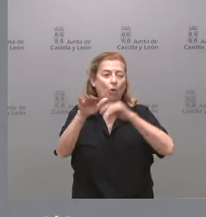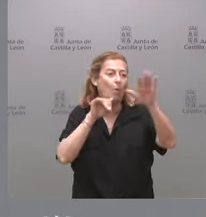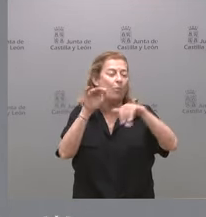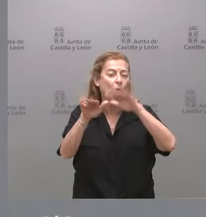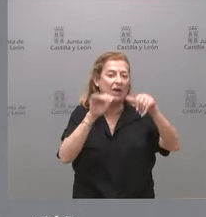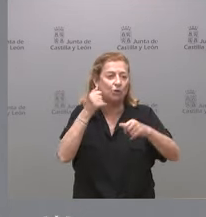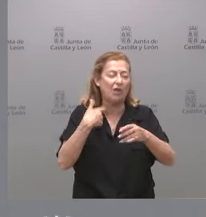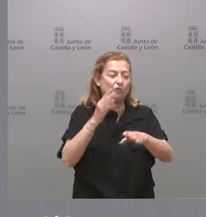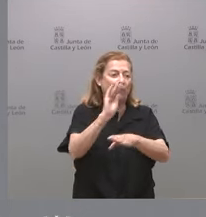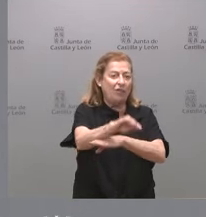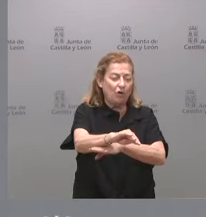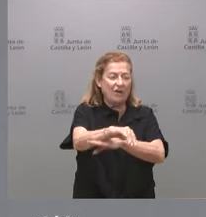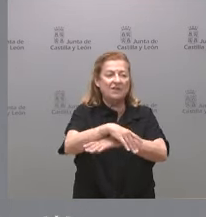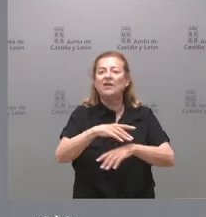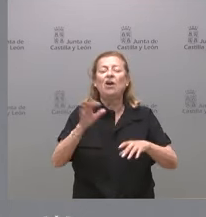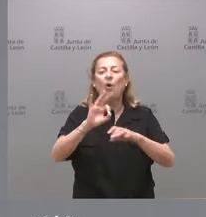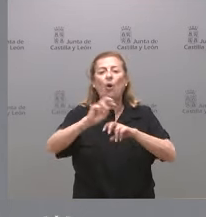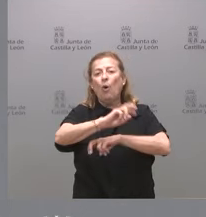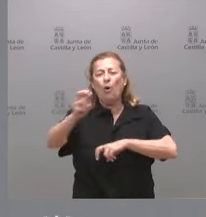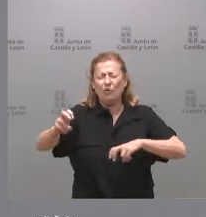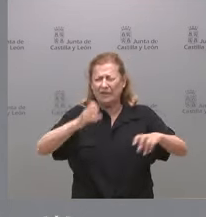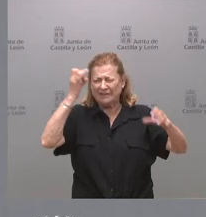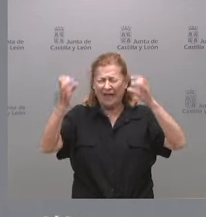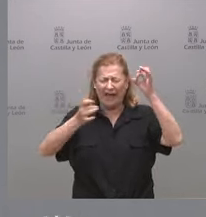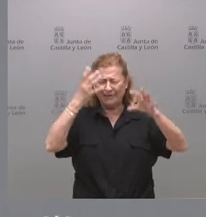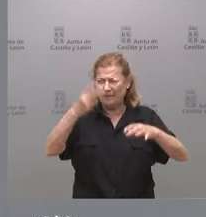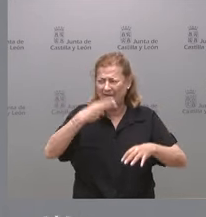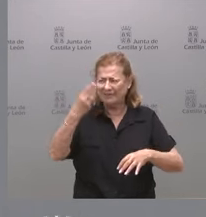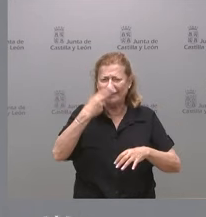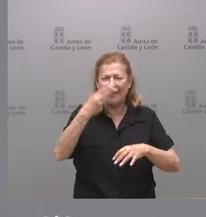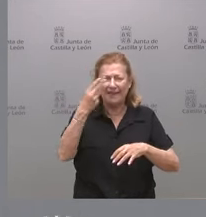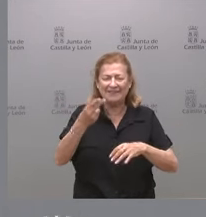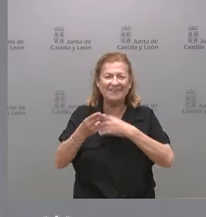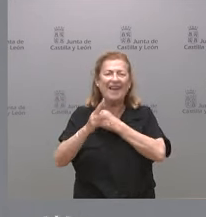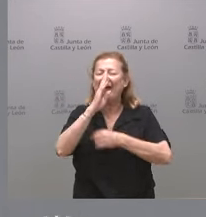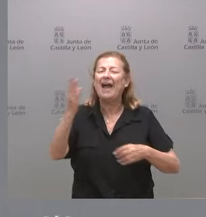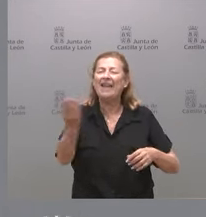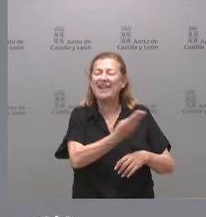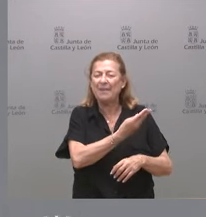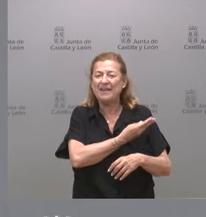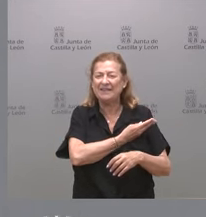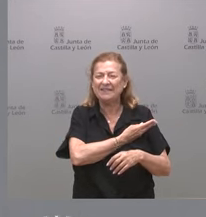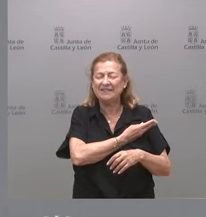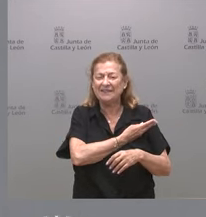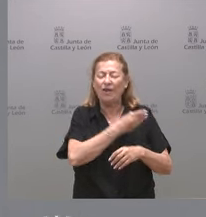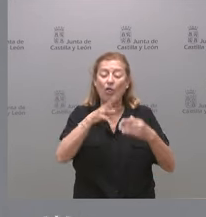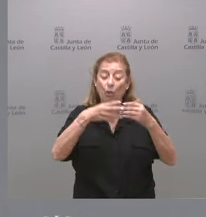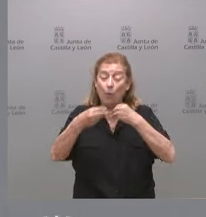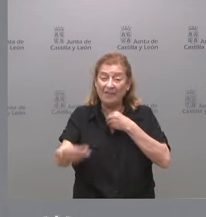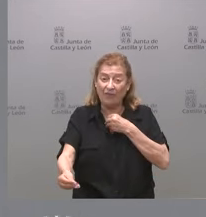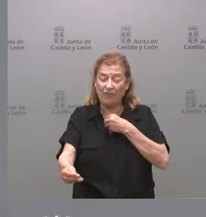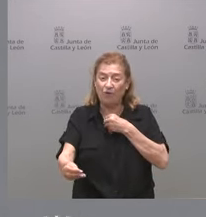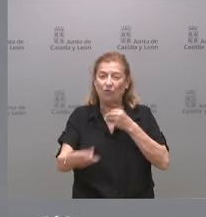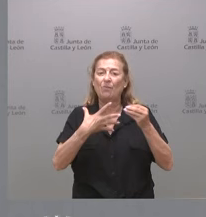de subvenciones y otro tipo de actividades que pueda ser de su interés, a través de la documentación